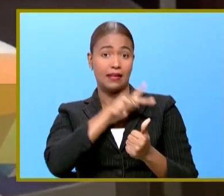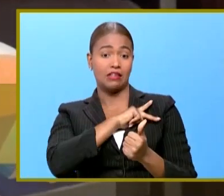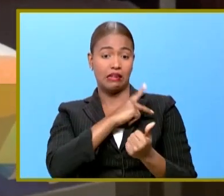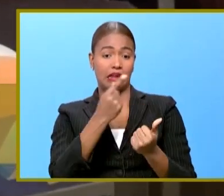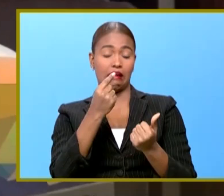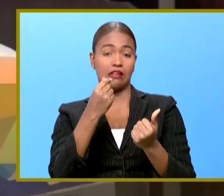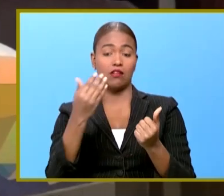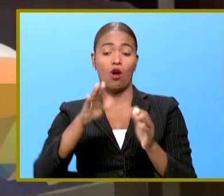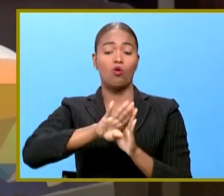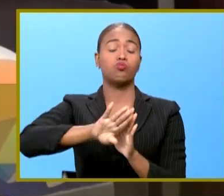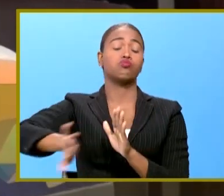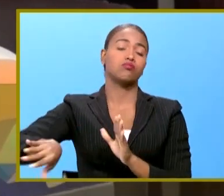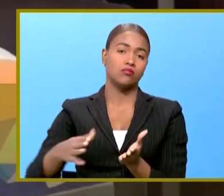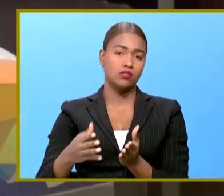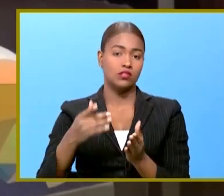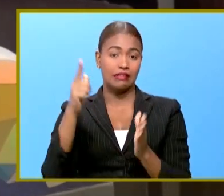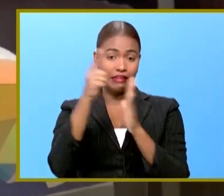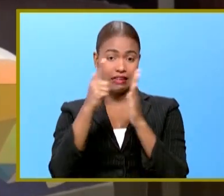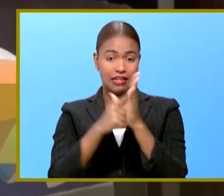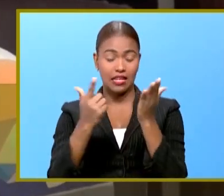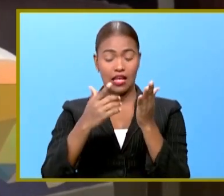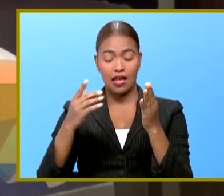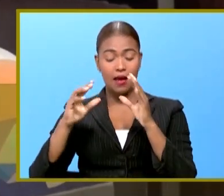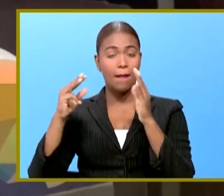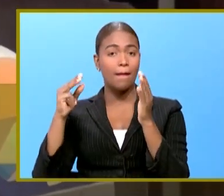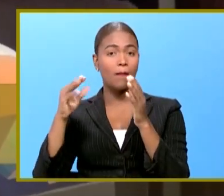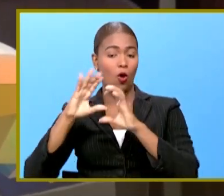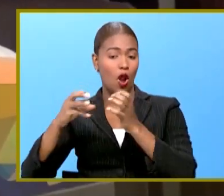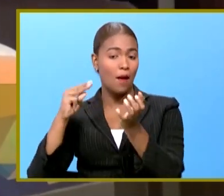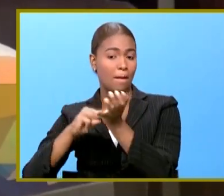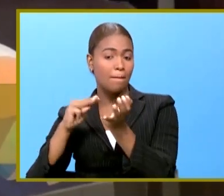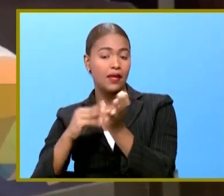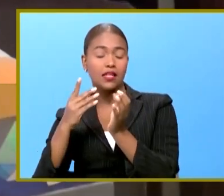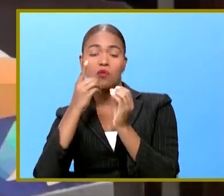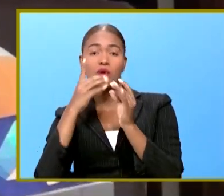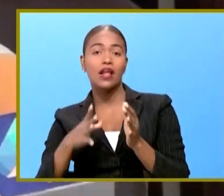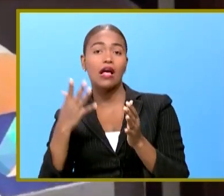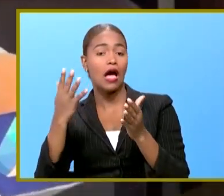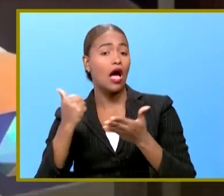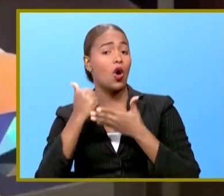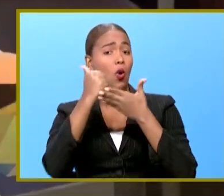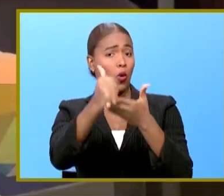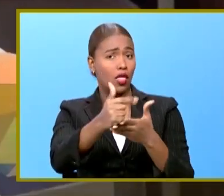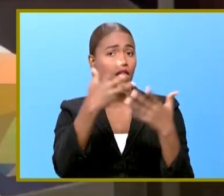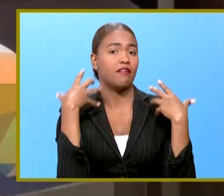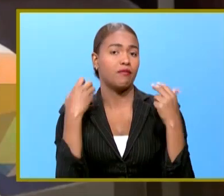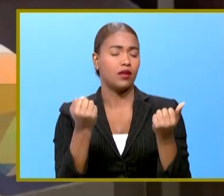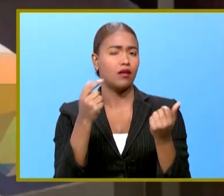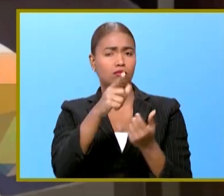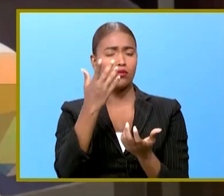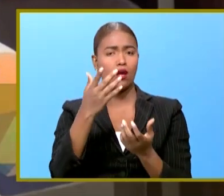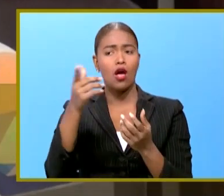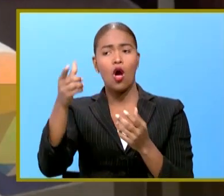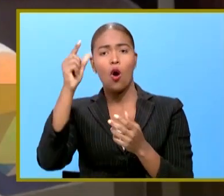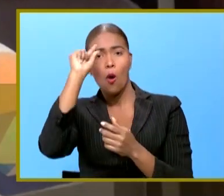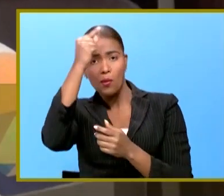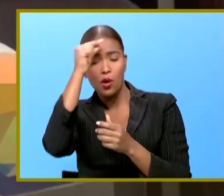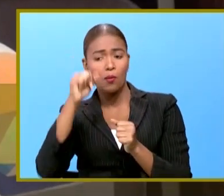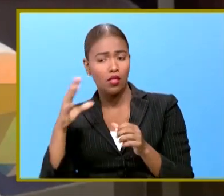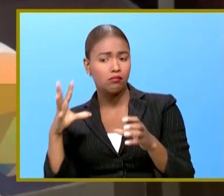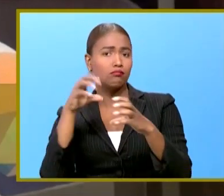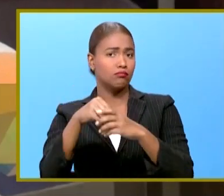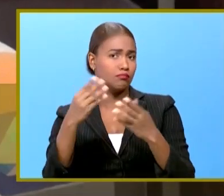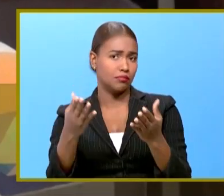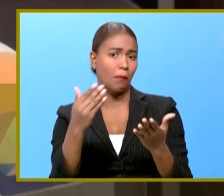ley el colegio médico dominicano es asesor en materia de salud del estado de ley y que le cuesta al gobierno escuchar y darle participación a los